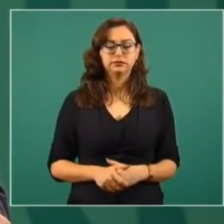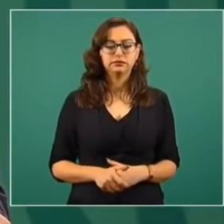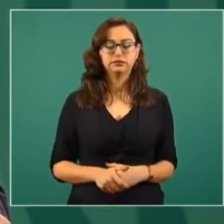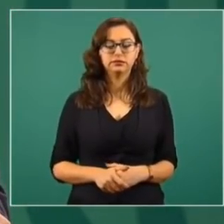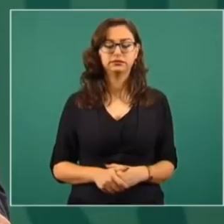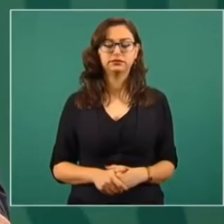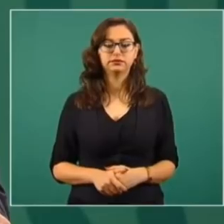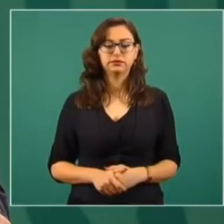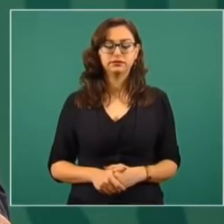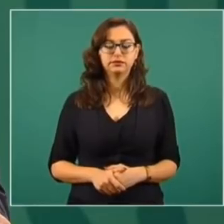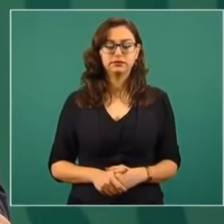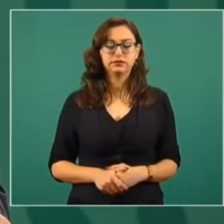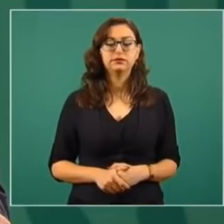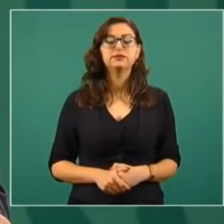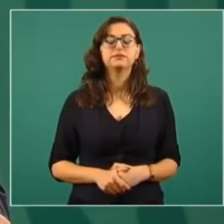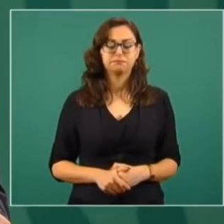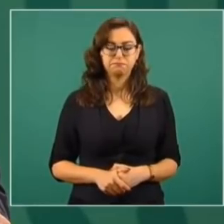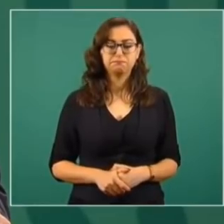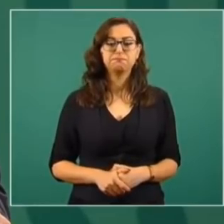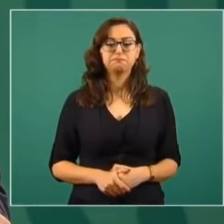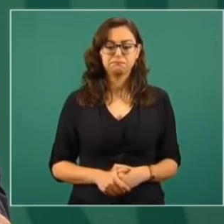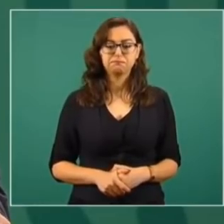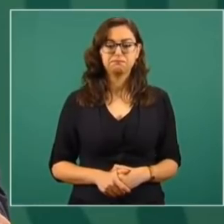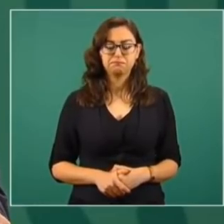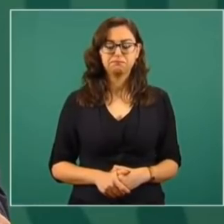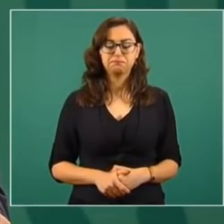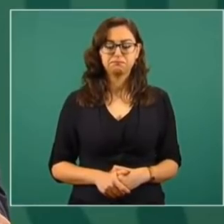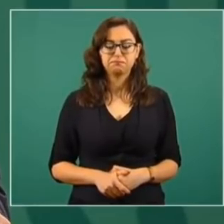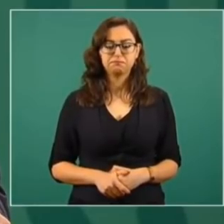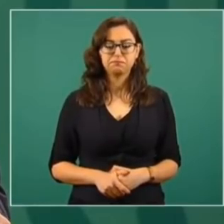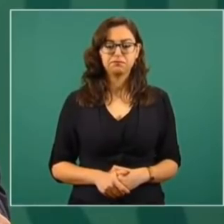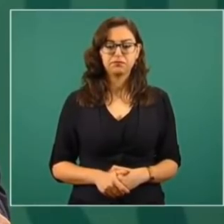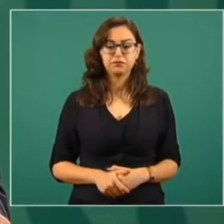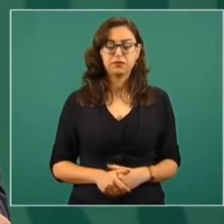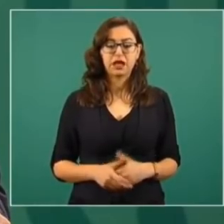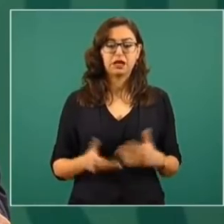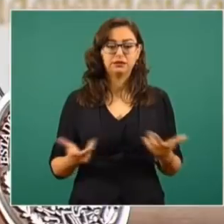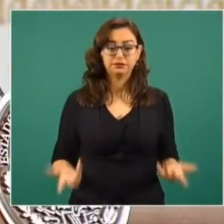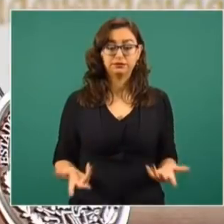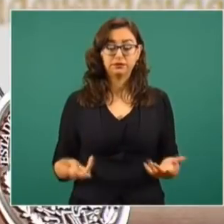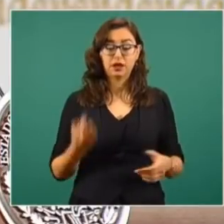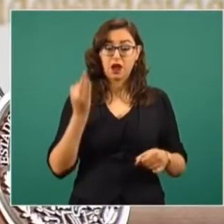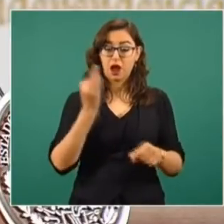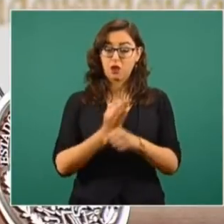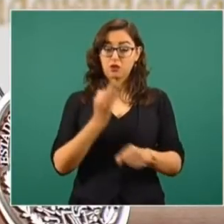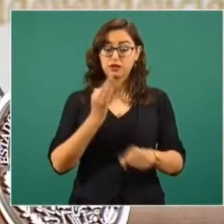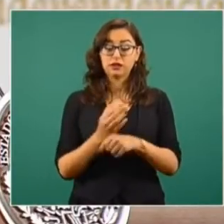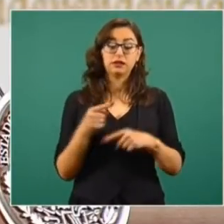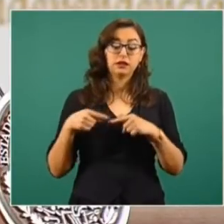hay seis prioridades